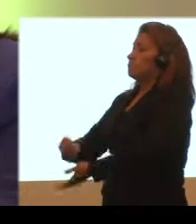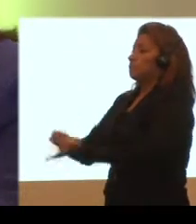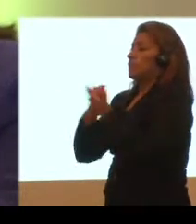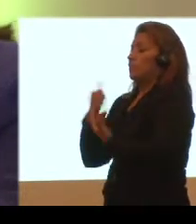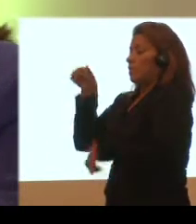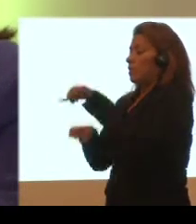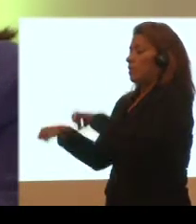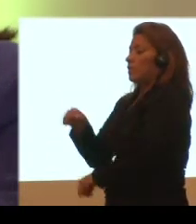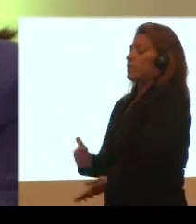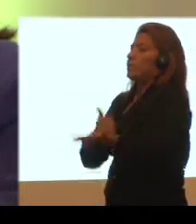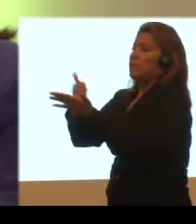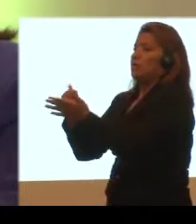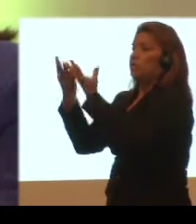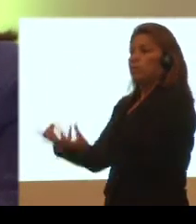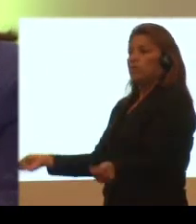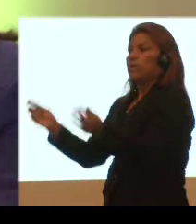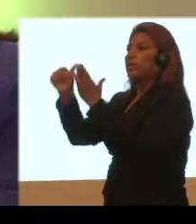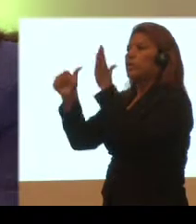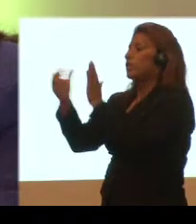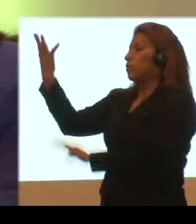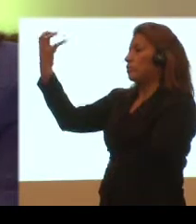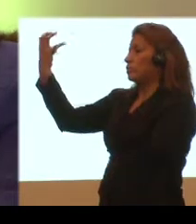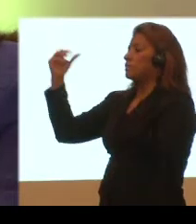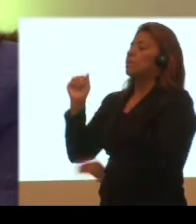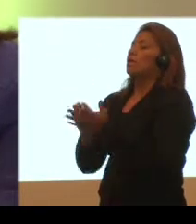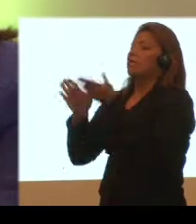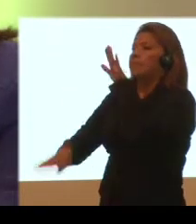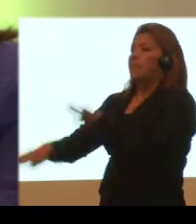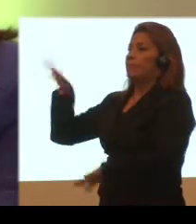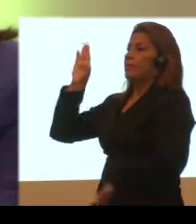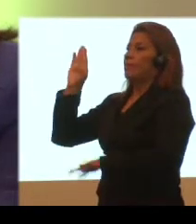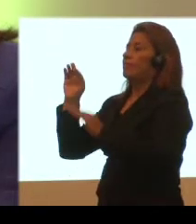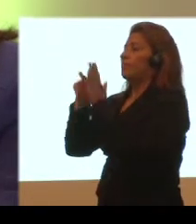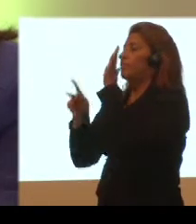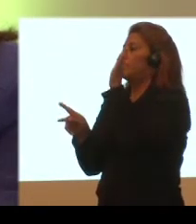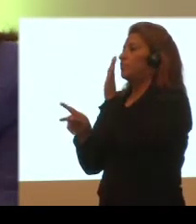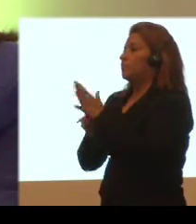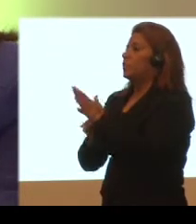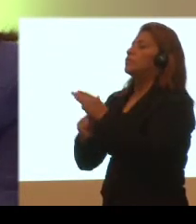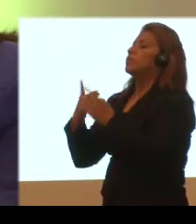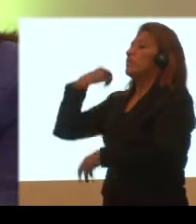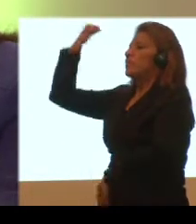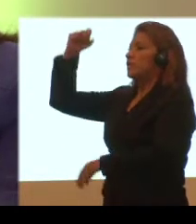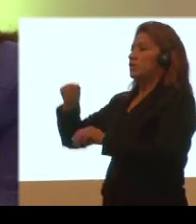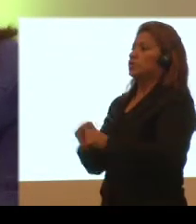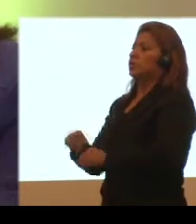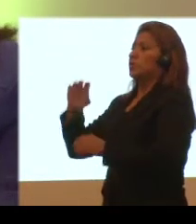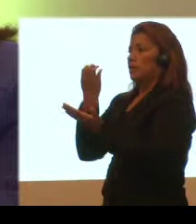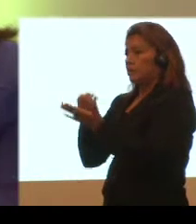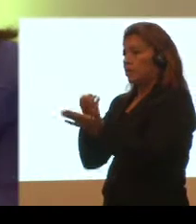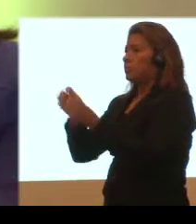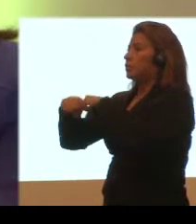científico, conforme el artículo 15 del Pacto Internacional de Derechos Económicos, Sociales y